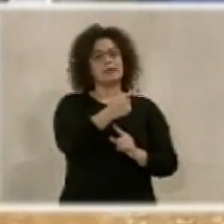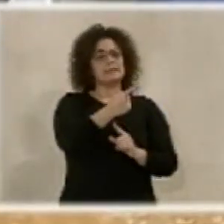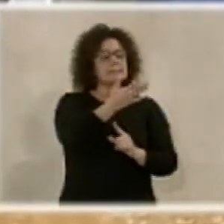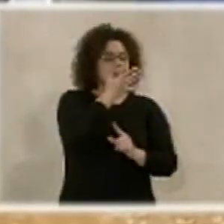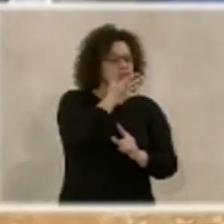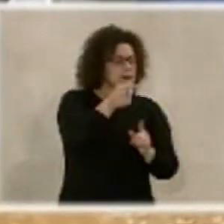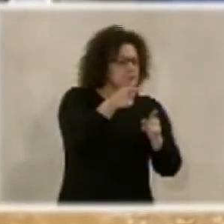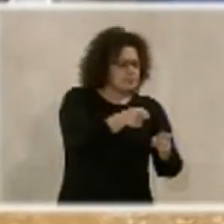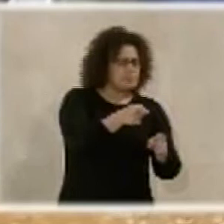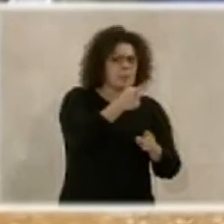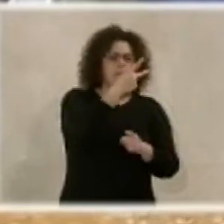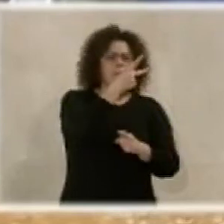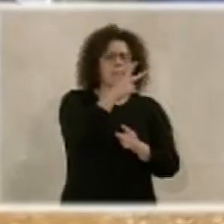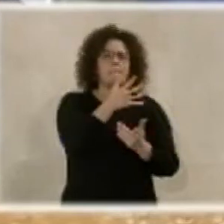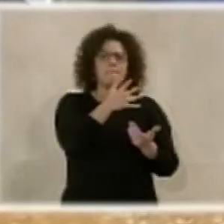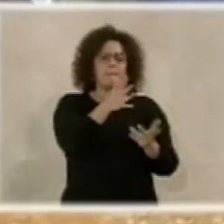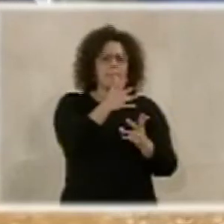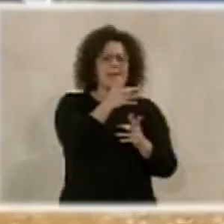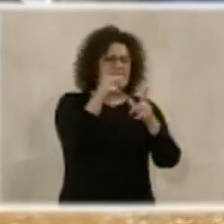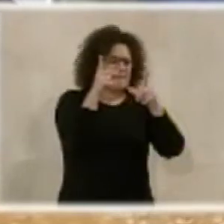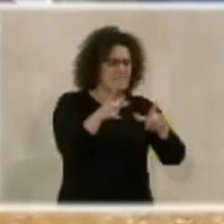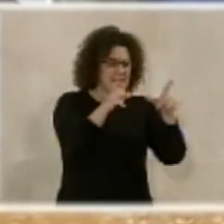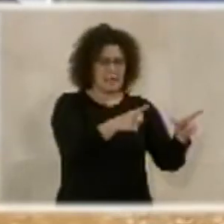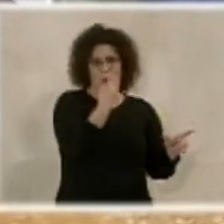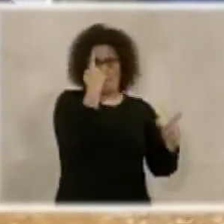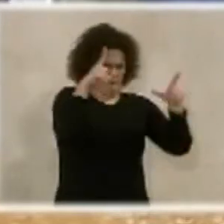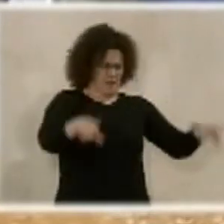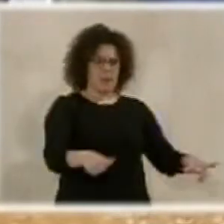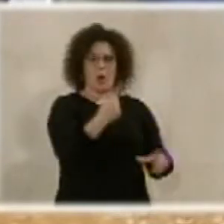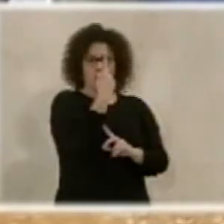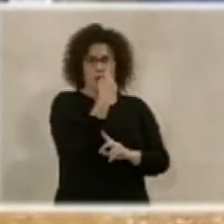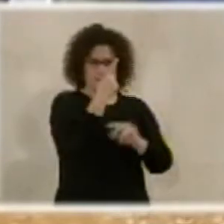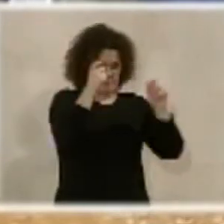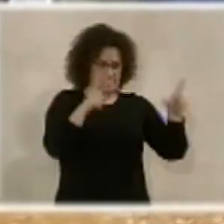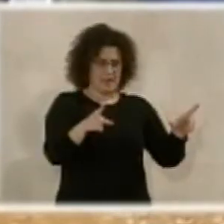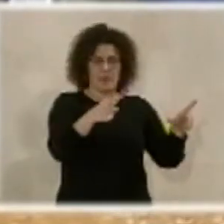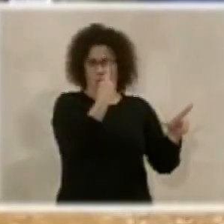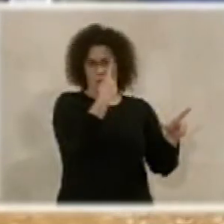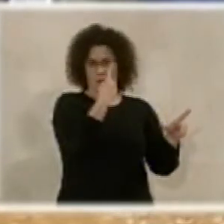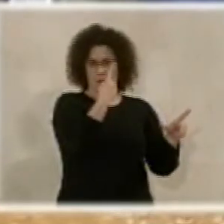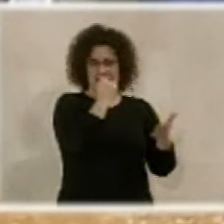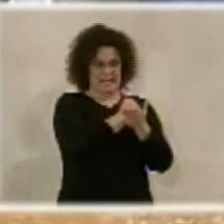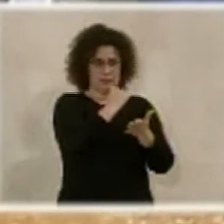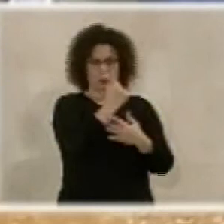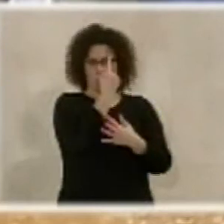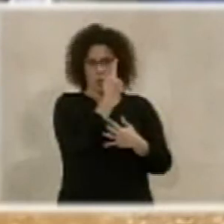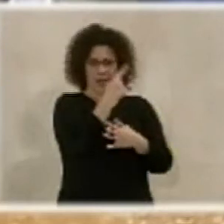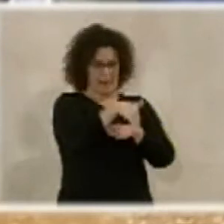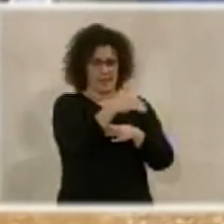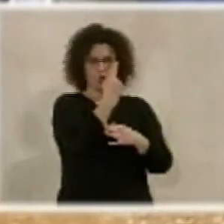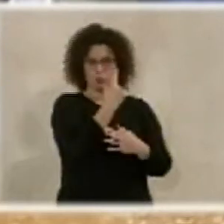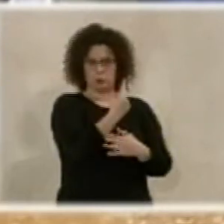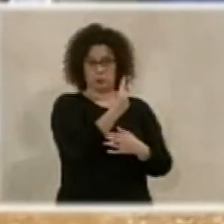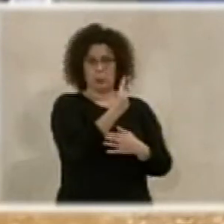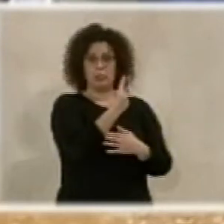Identificamos las doscientas… La finca era una. Era una la finca registral, que era la de los caminos. Pero esa